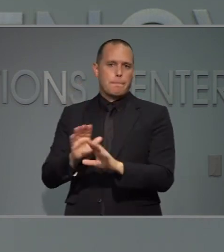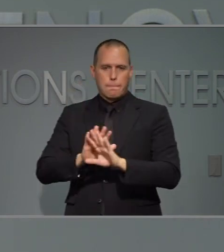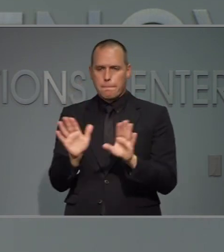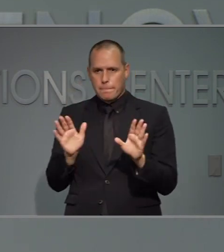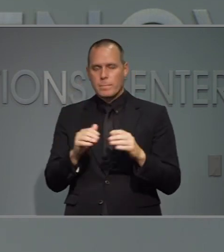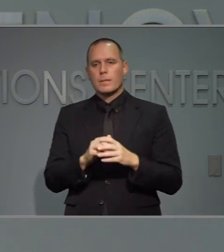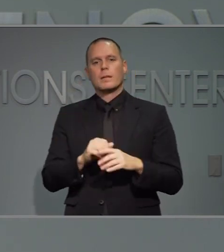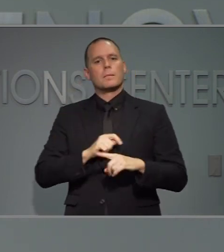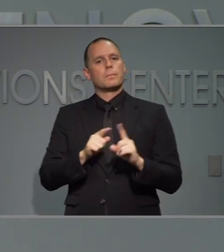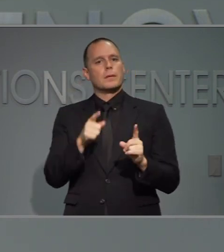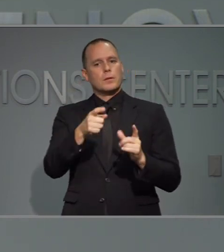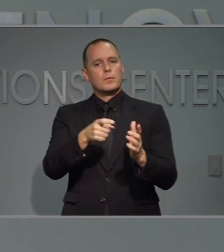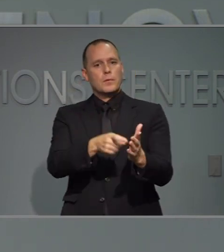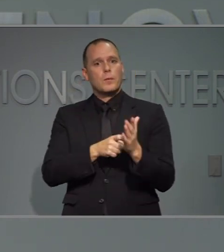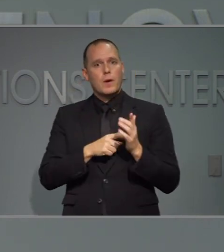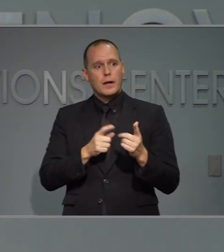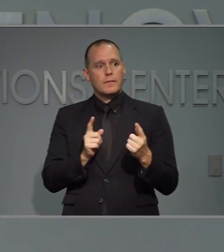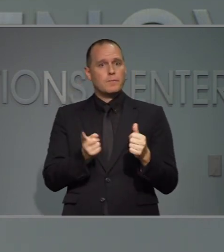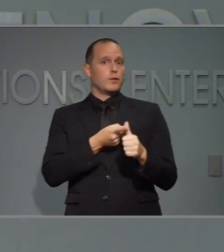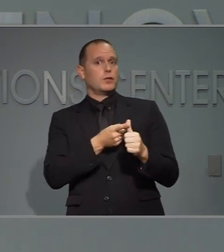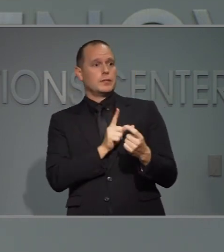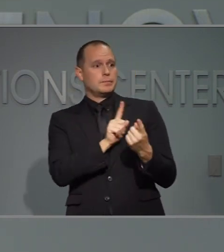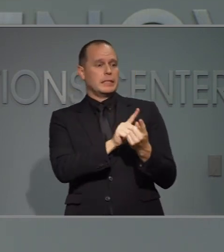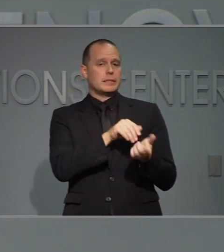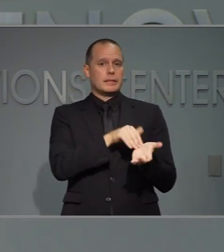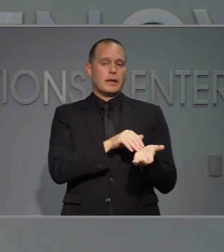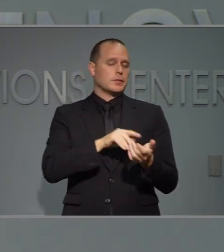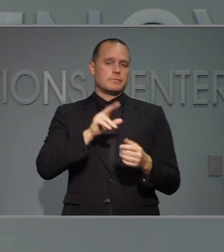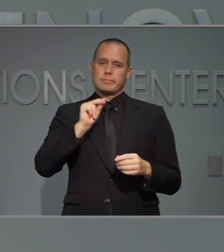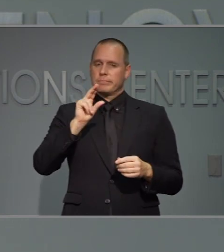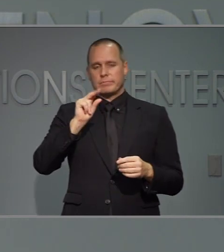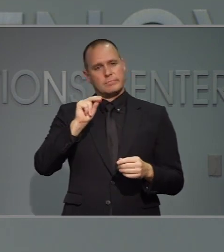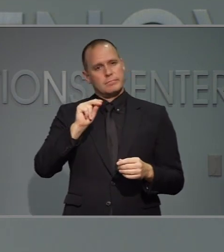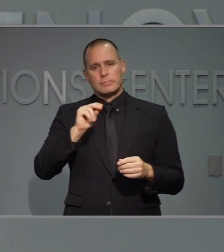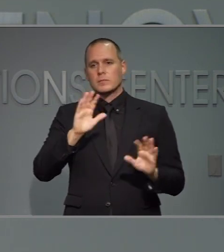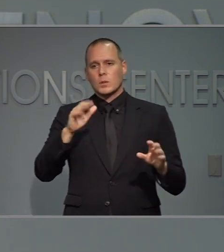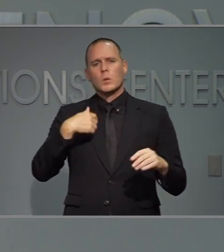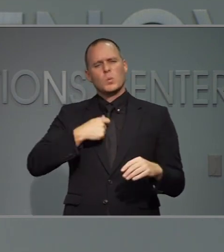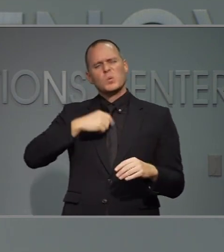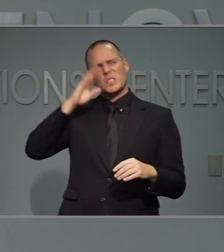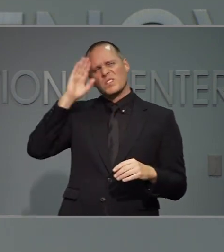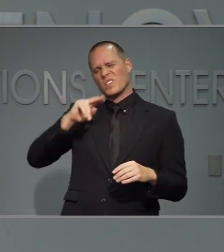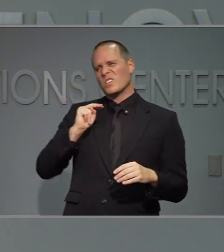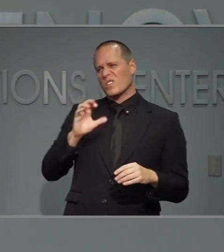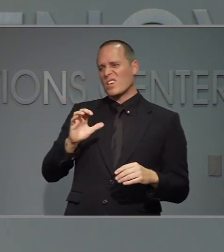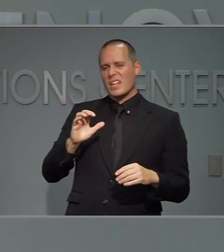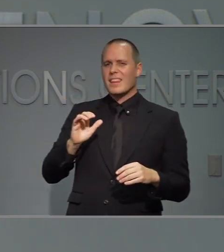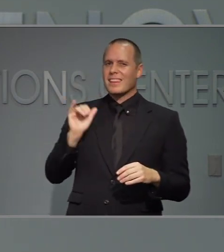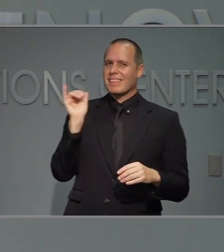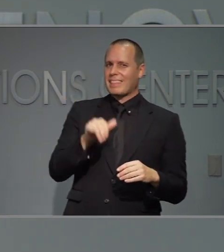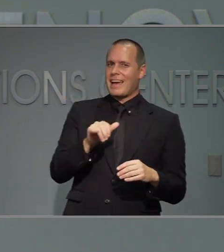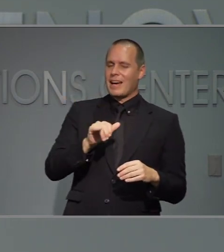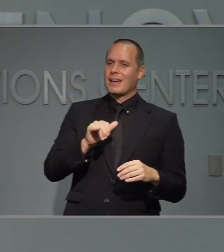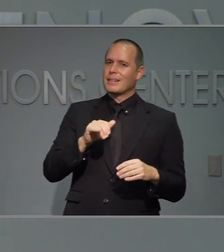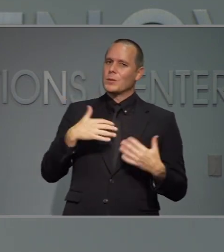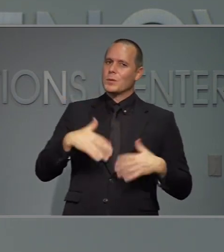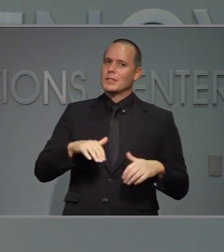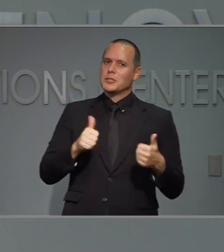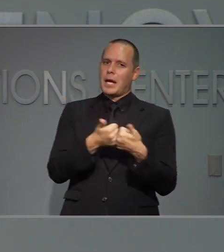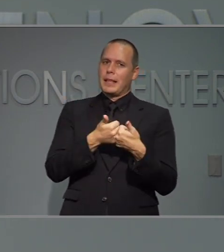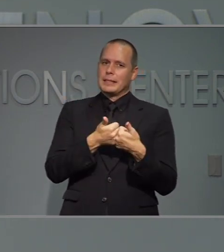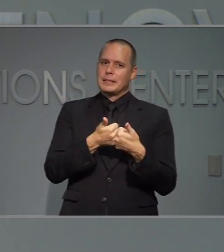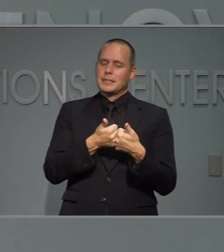Pero no no es un requisito tener que ir al médico primero antes de hacerse una prueba sabemos que en Carolina del Norte eso sería